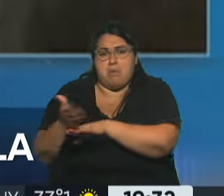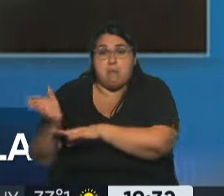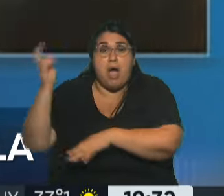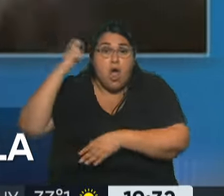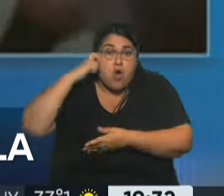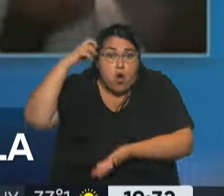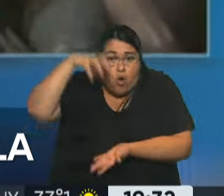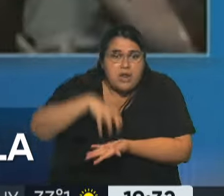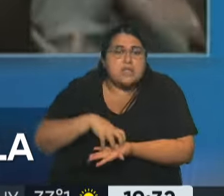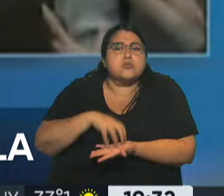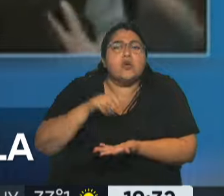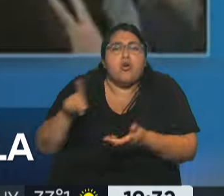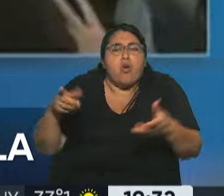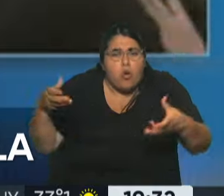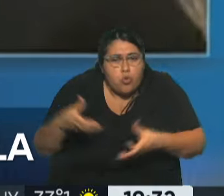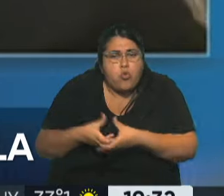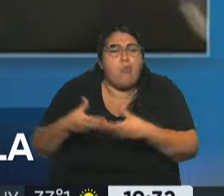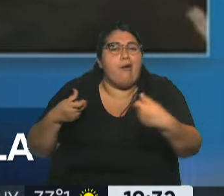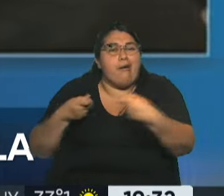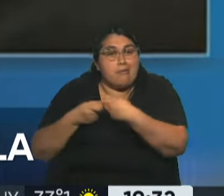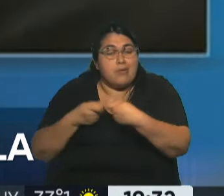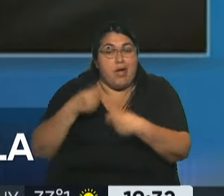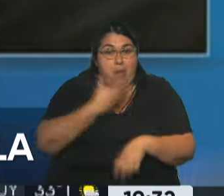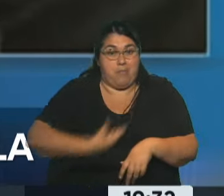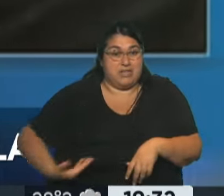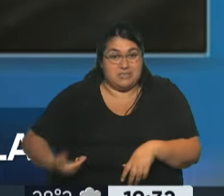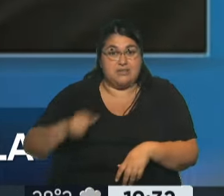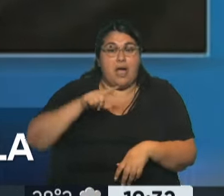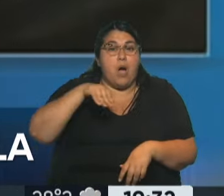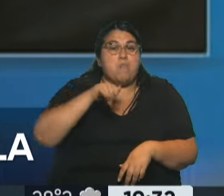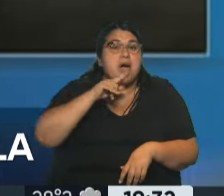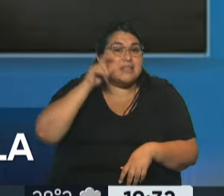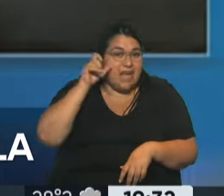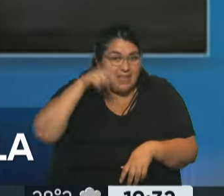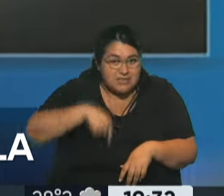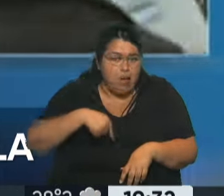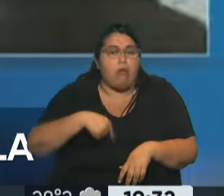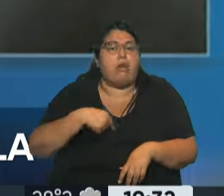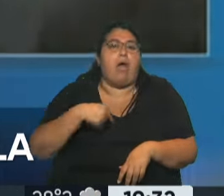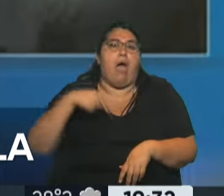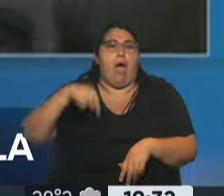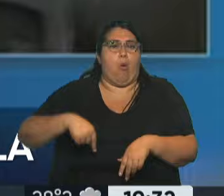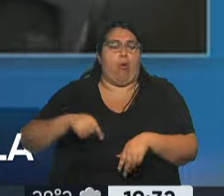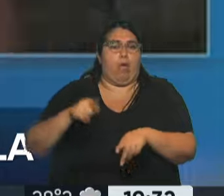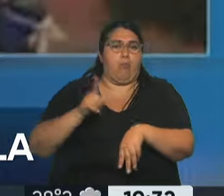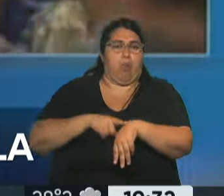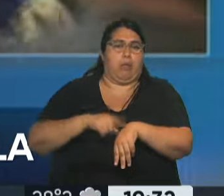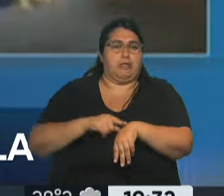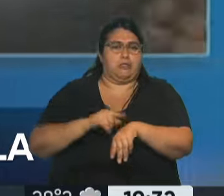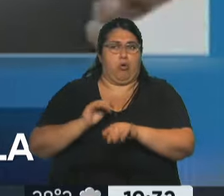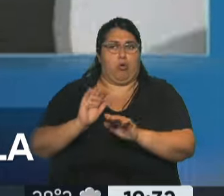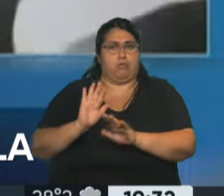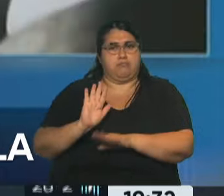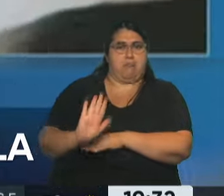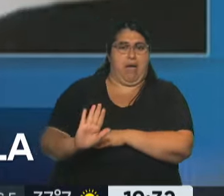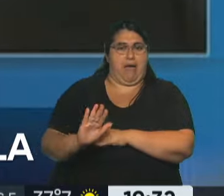por partidos afines al presidente saliente Alejandro G. Almatey, mantiene detenido el proceso de acreditación de